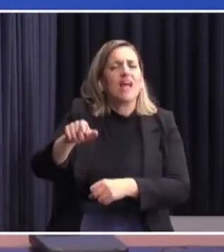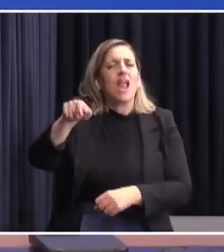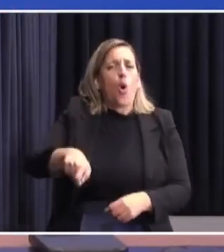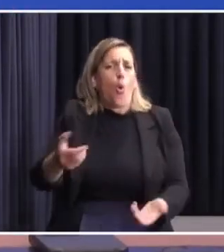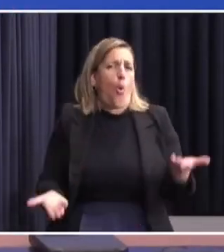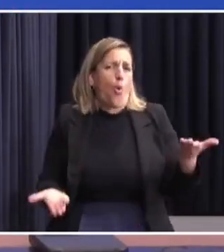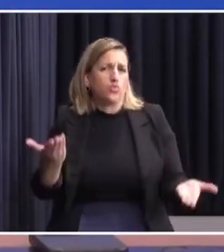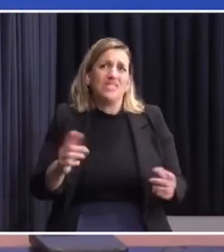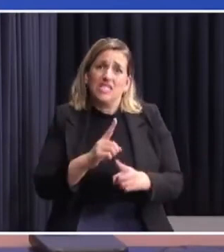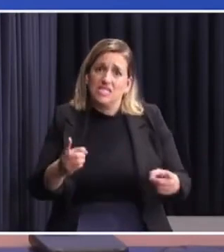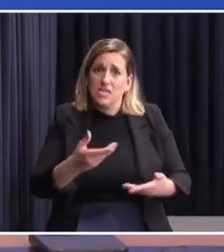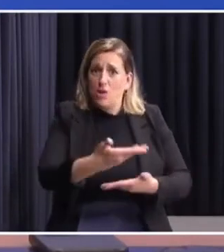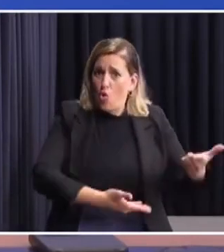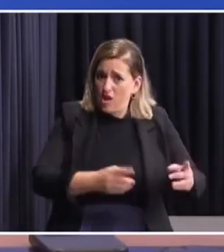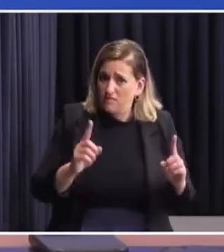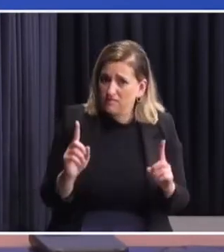justicia sin esta documentación.